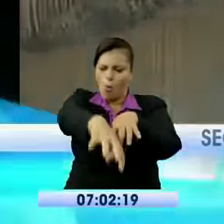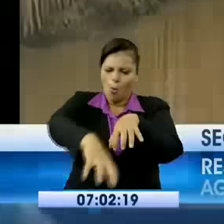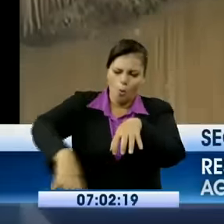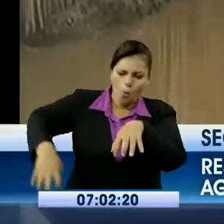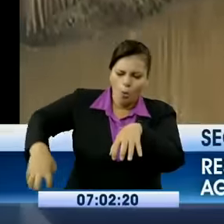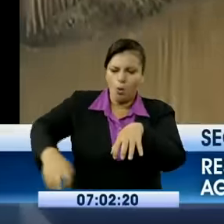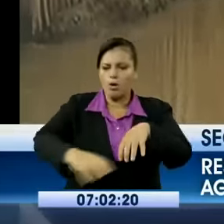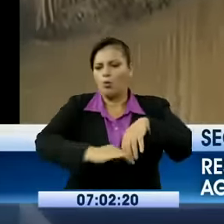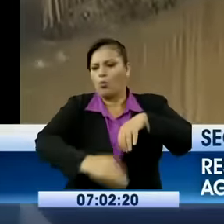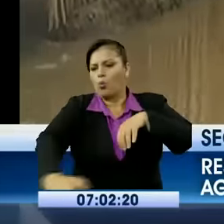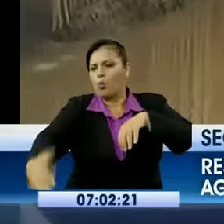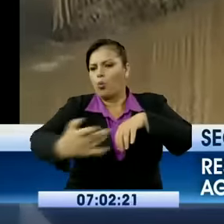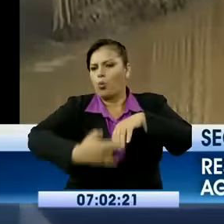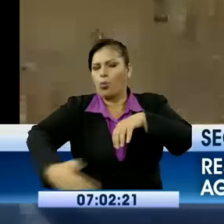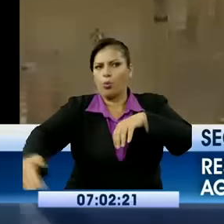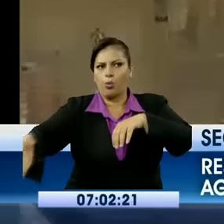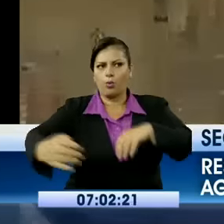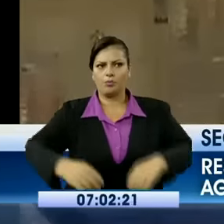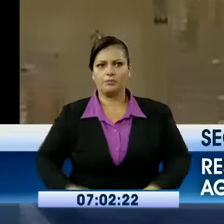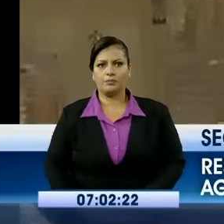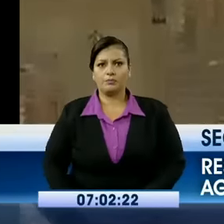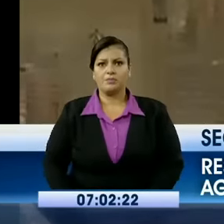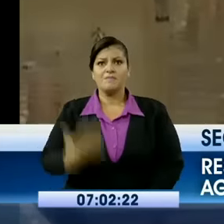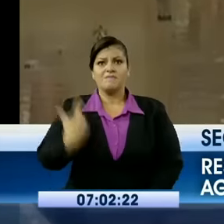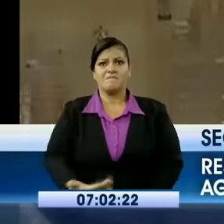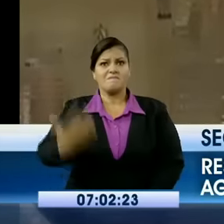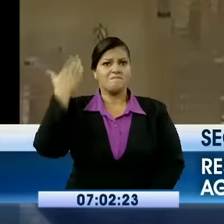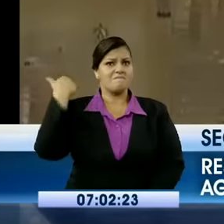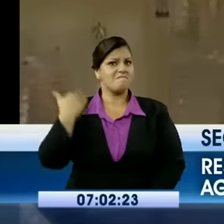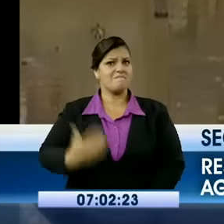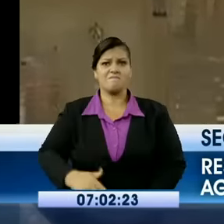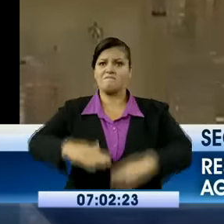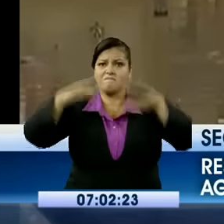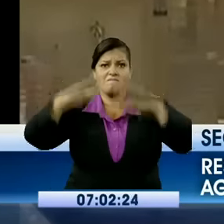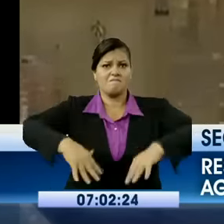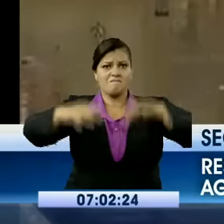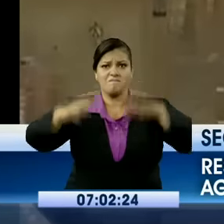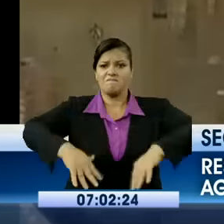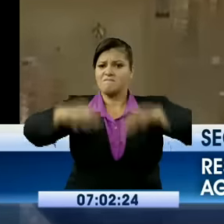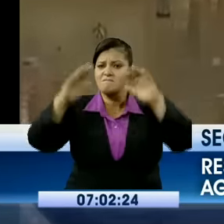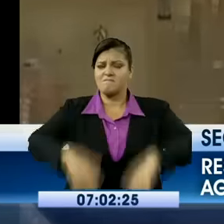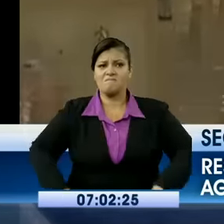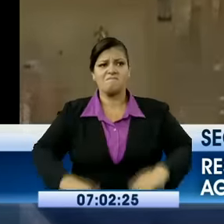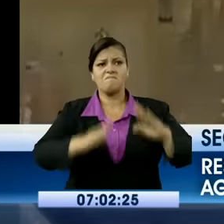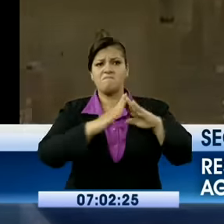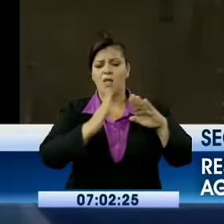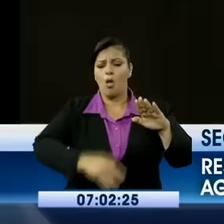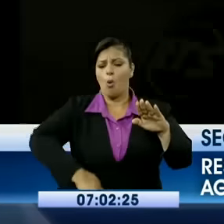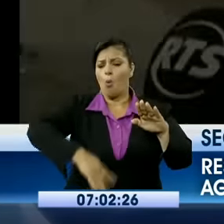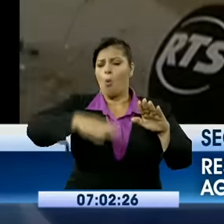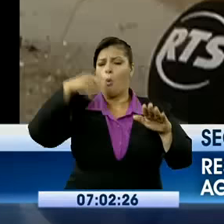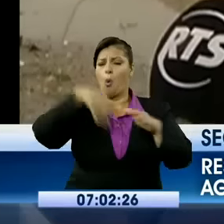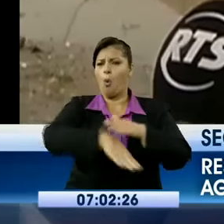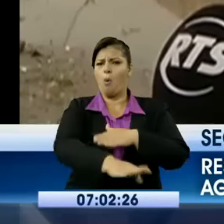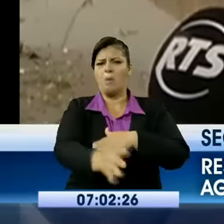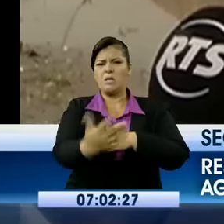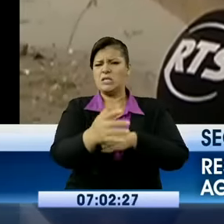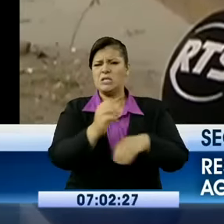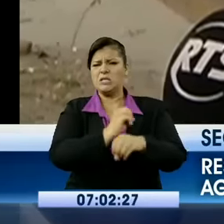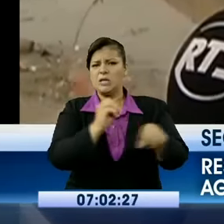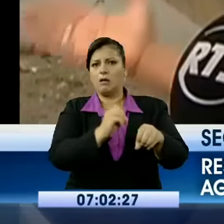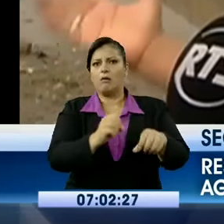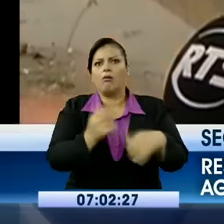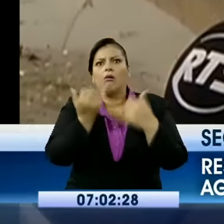Por ejemplo, en mi casa nunca se entró el agua y anoche se entró el agua. Cualquier cantidad me daba casi más o menos la rodilla en mi casa, que es alta.